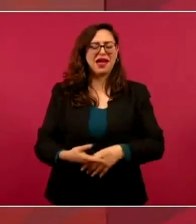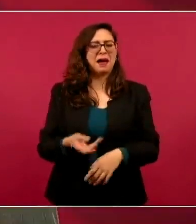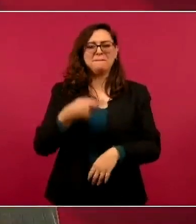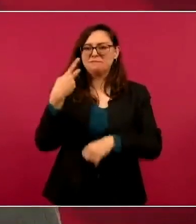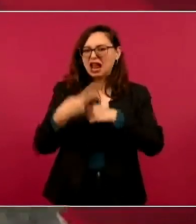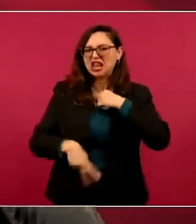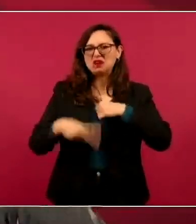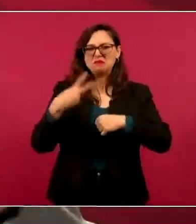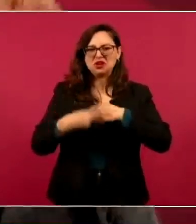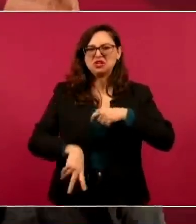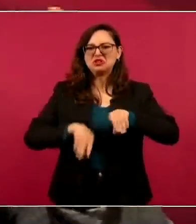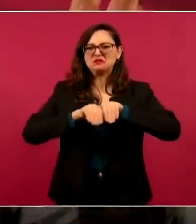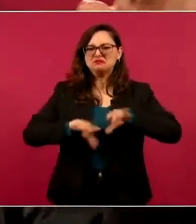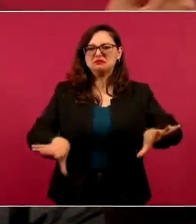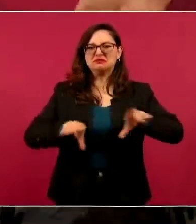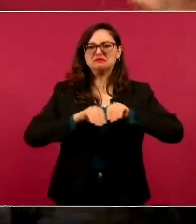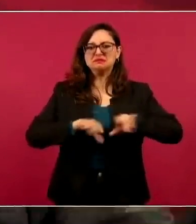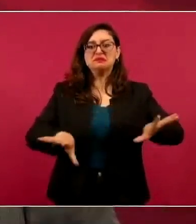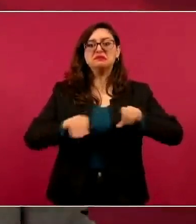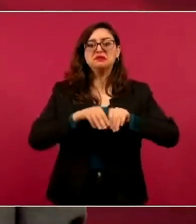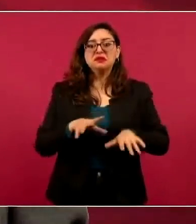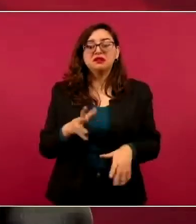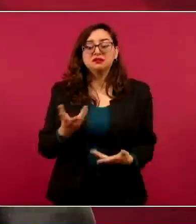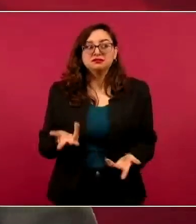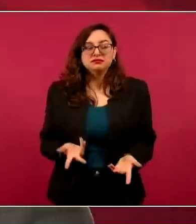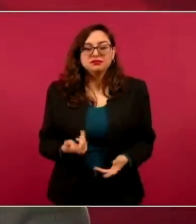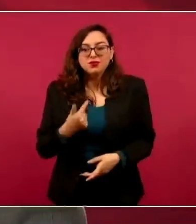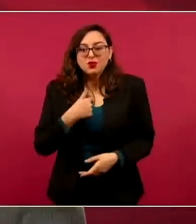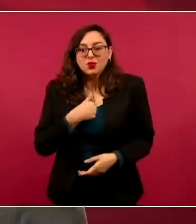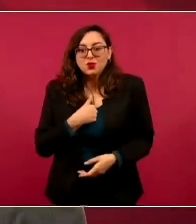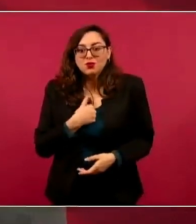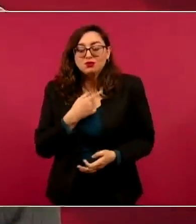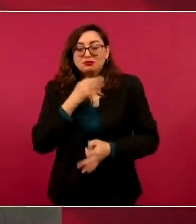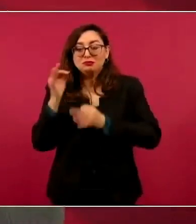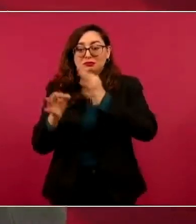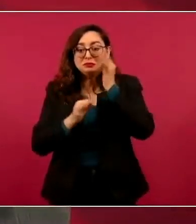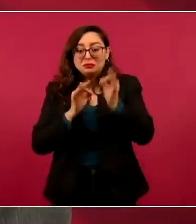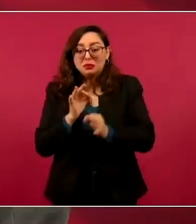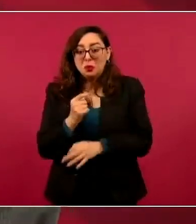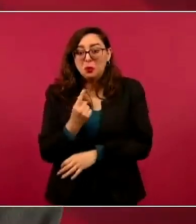Y teníamos nosotros nuestros mensajes limitados.